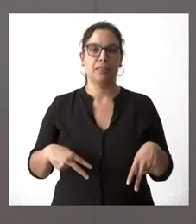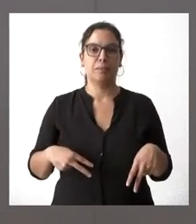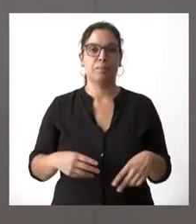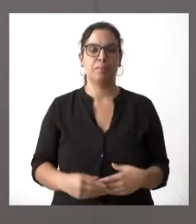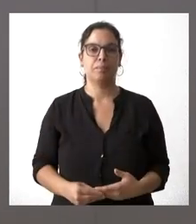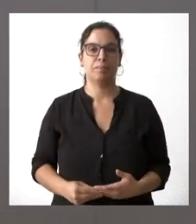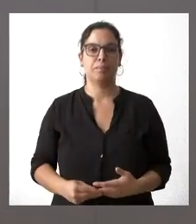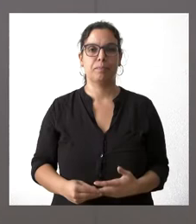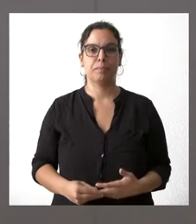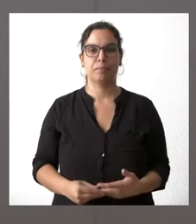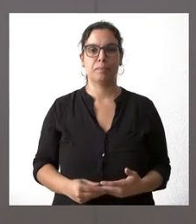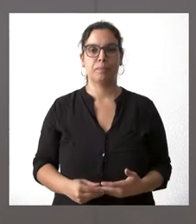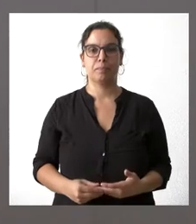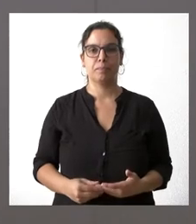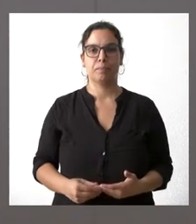vayamos avanzando.